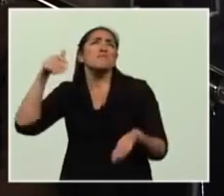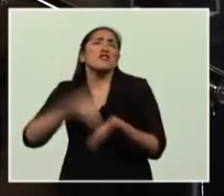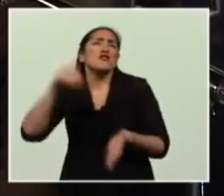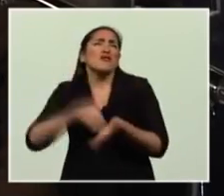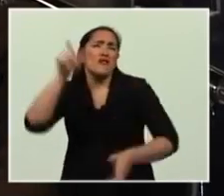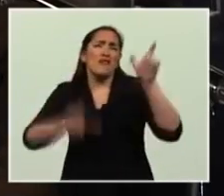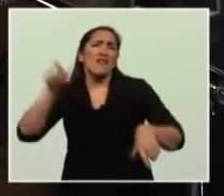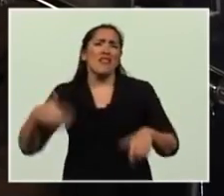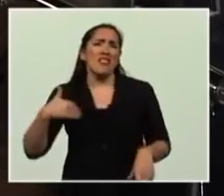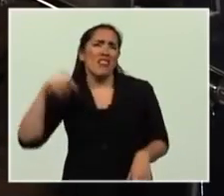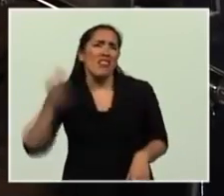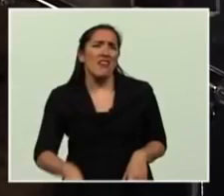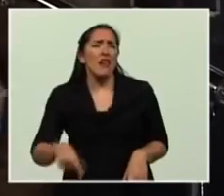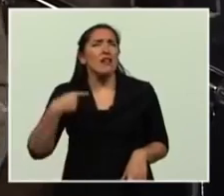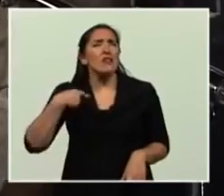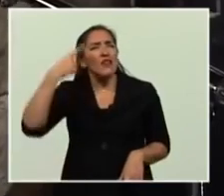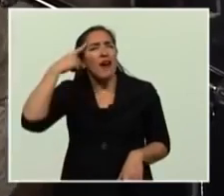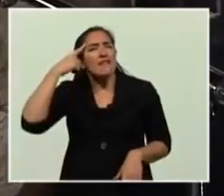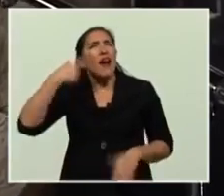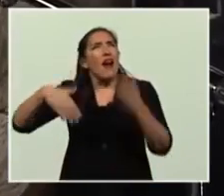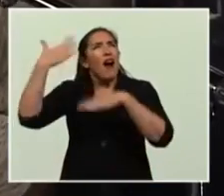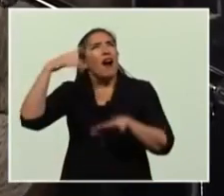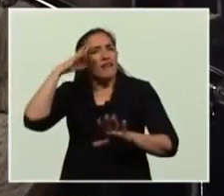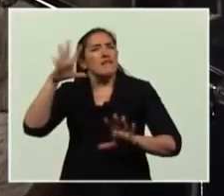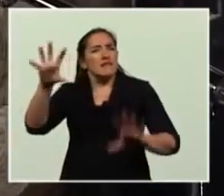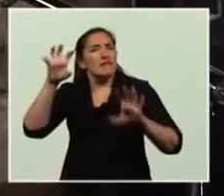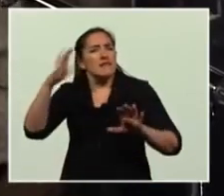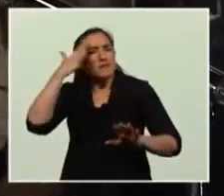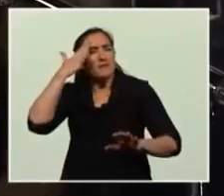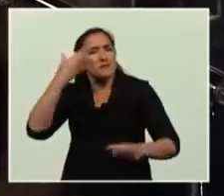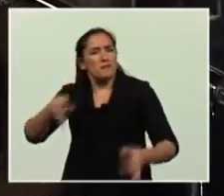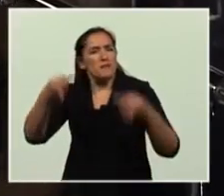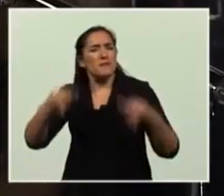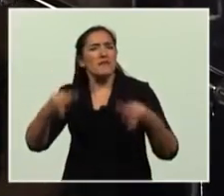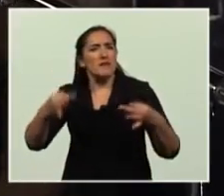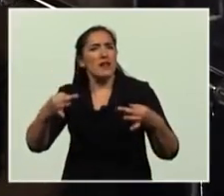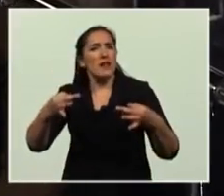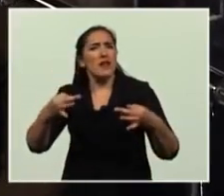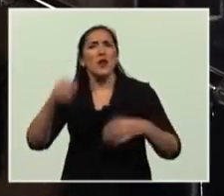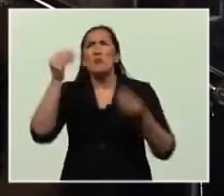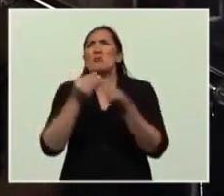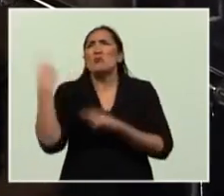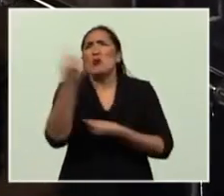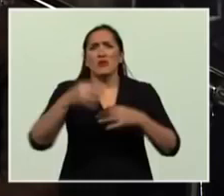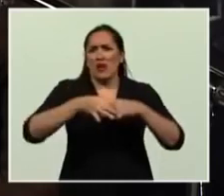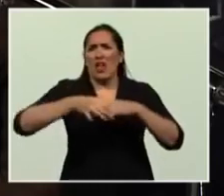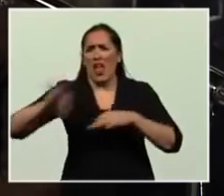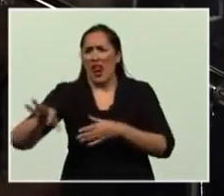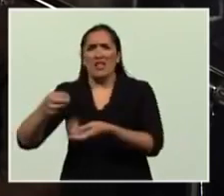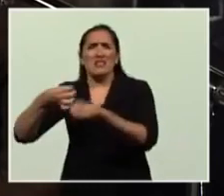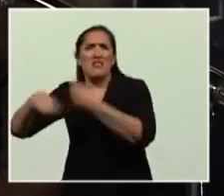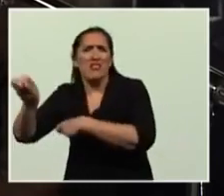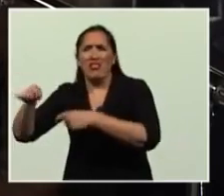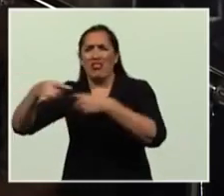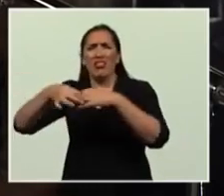millones de argentinos y argentinas. Yo lo recuerdo muy bien que se sacaban sus alianzas, sus